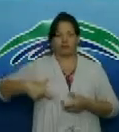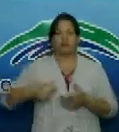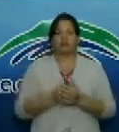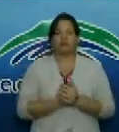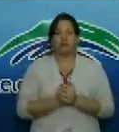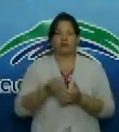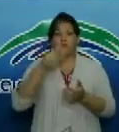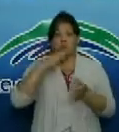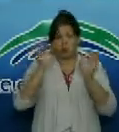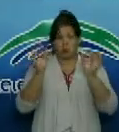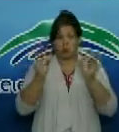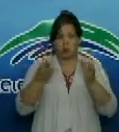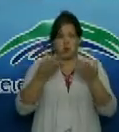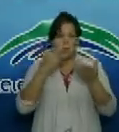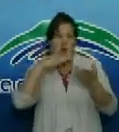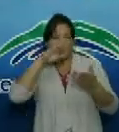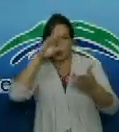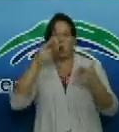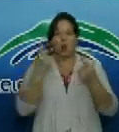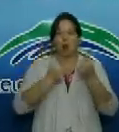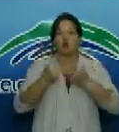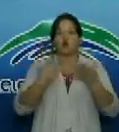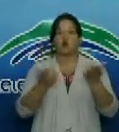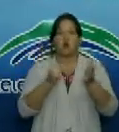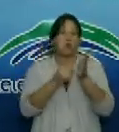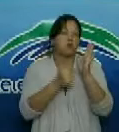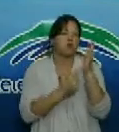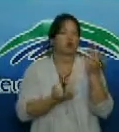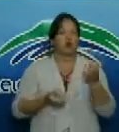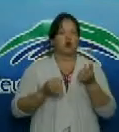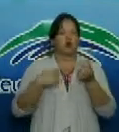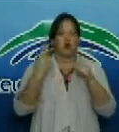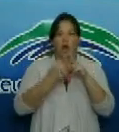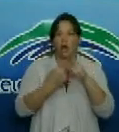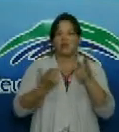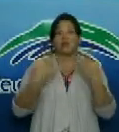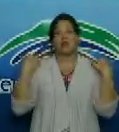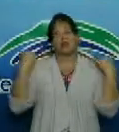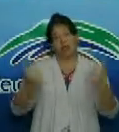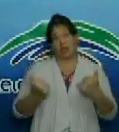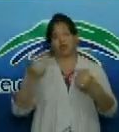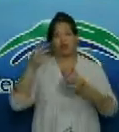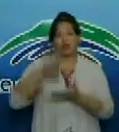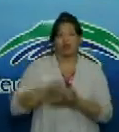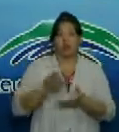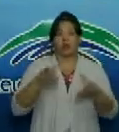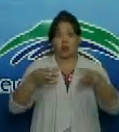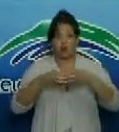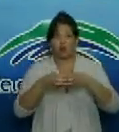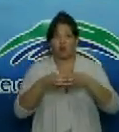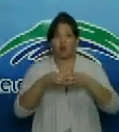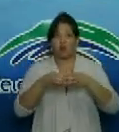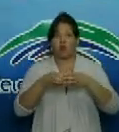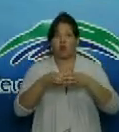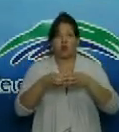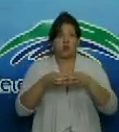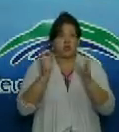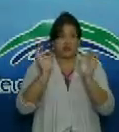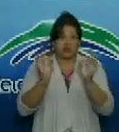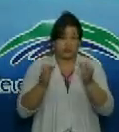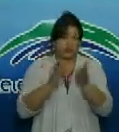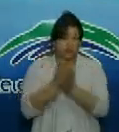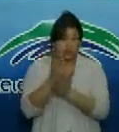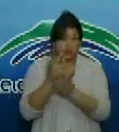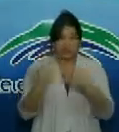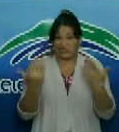paternalismo está presente en algunos aspectos de la vida y el director que por lo general llega al equipo Cuba casi siempre si se mantiene